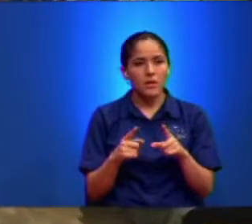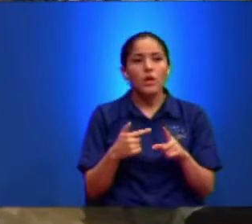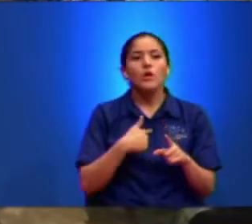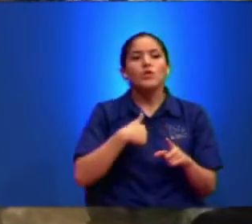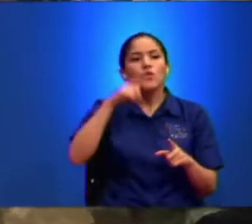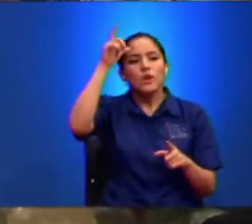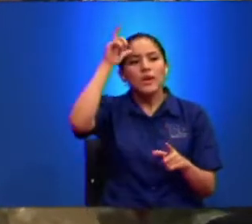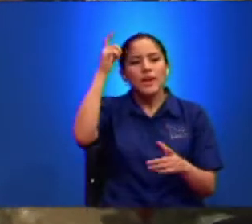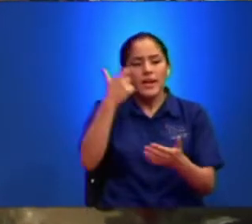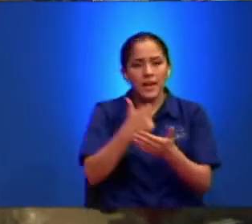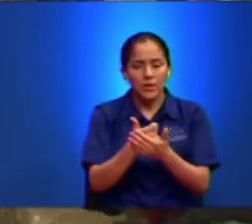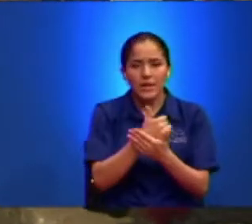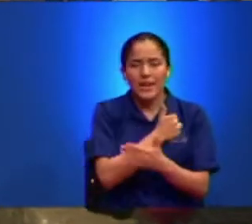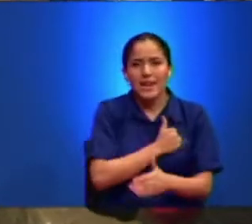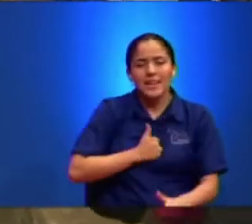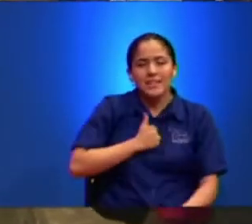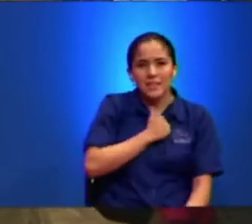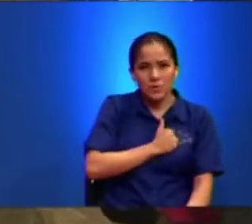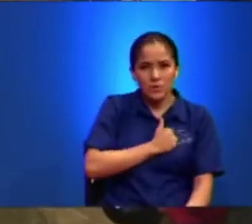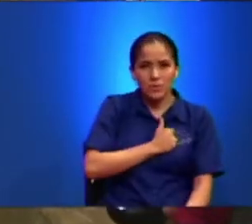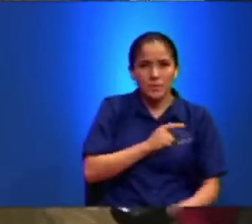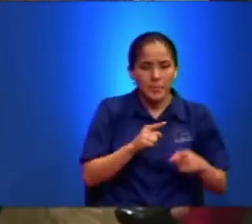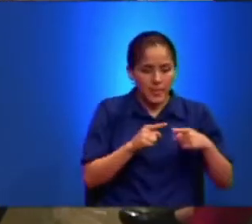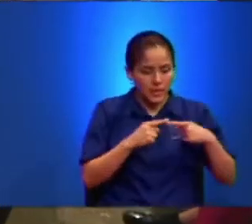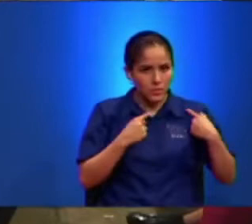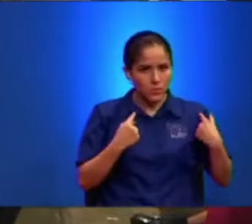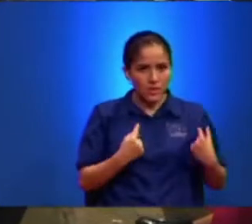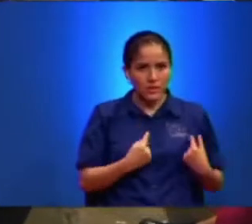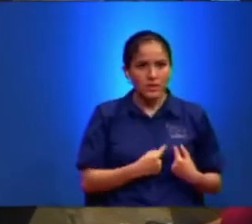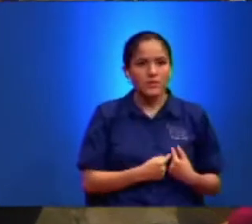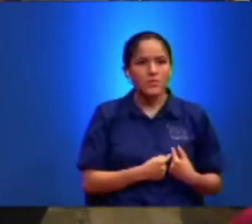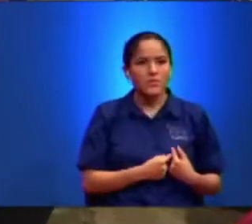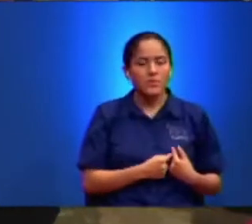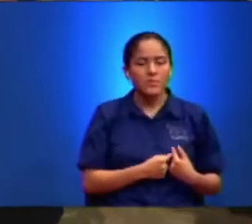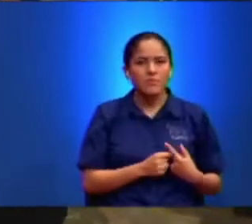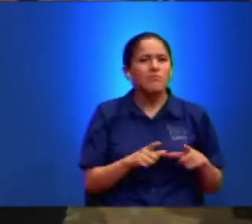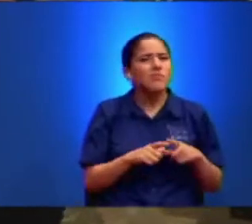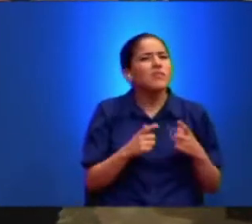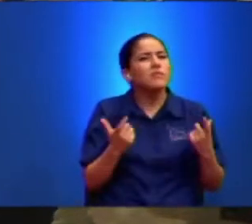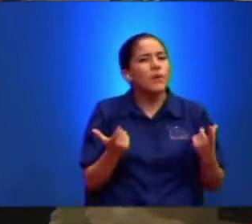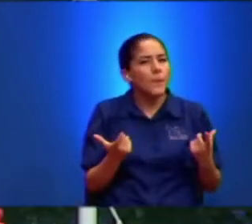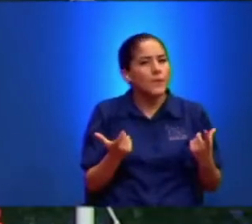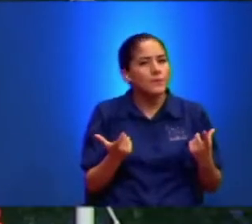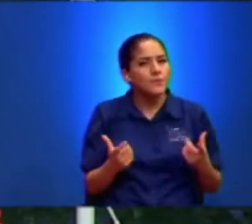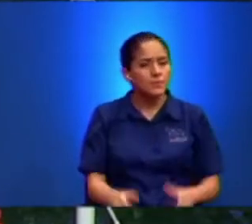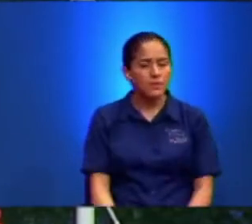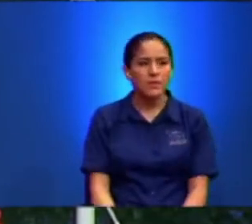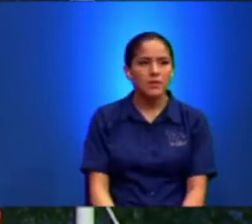Creo Que Era La Actitud De Su Corazón Como Así Hermano Sergio Mire Pues